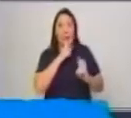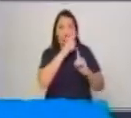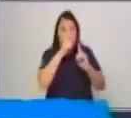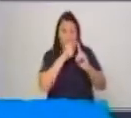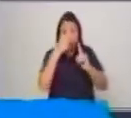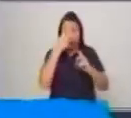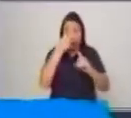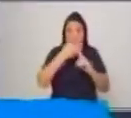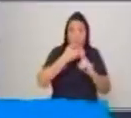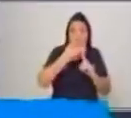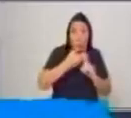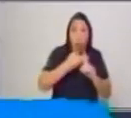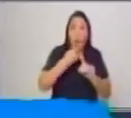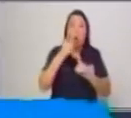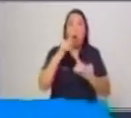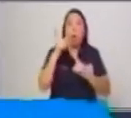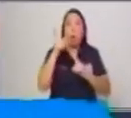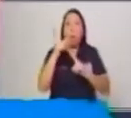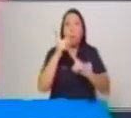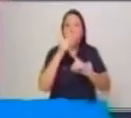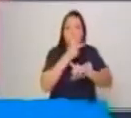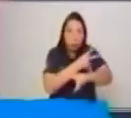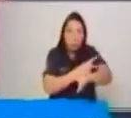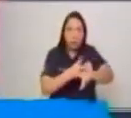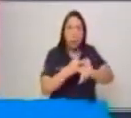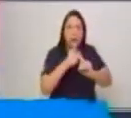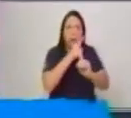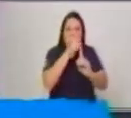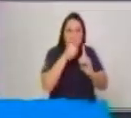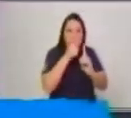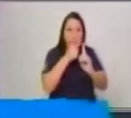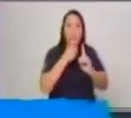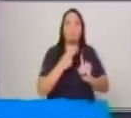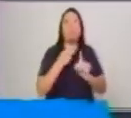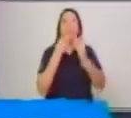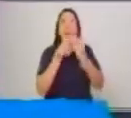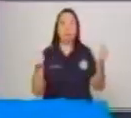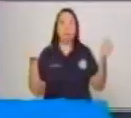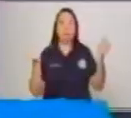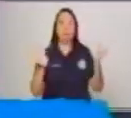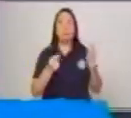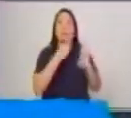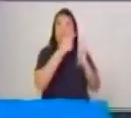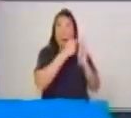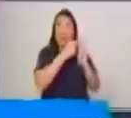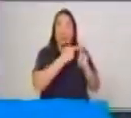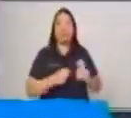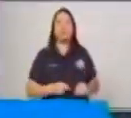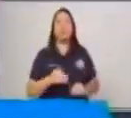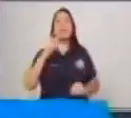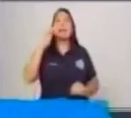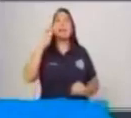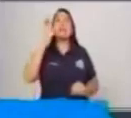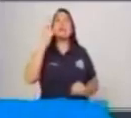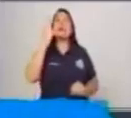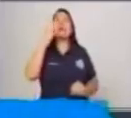problema, lo que se debe de resolver. Y por último, algo muy importante que es el desenlace.